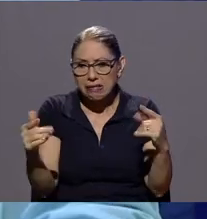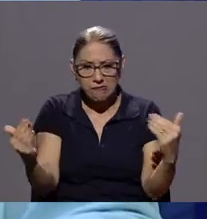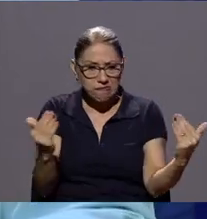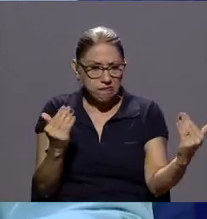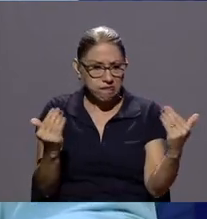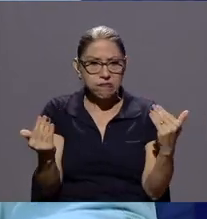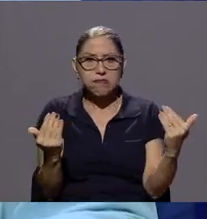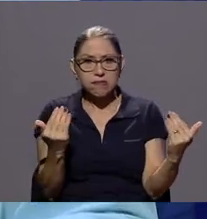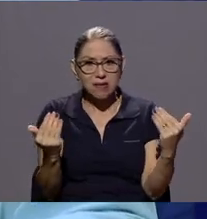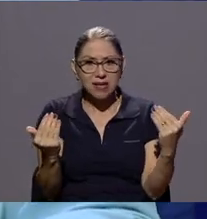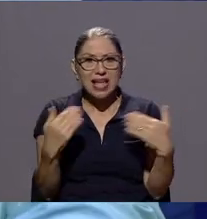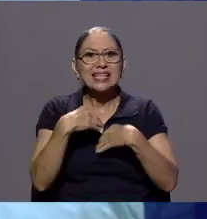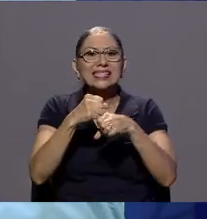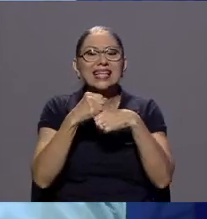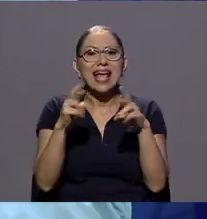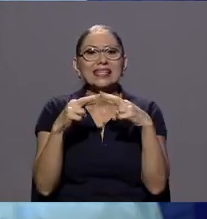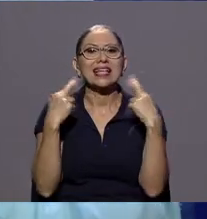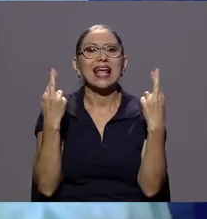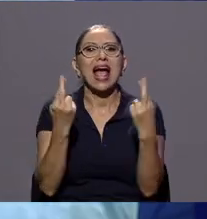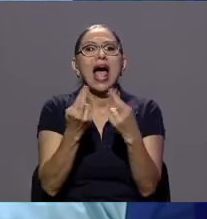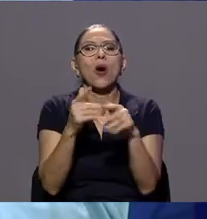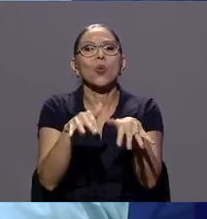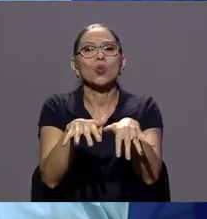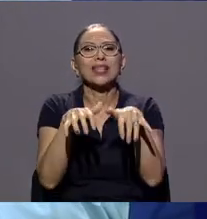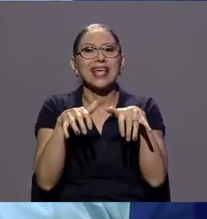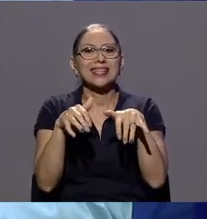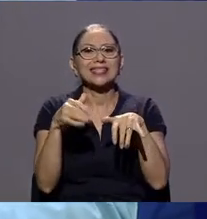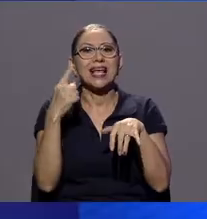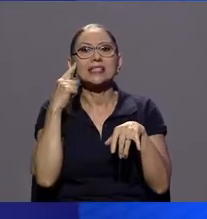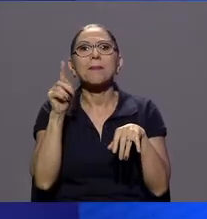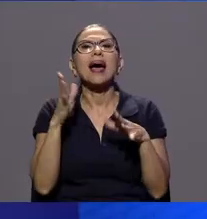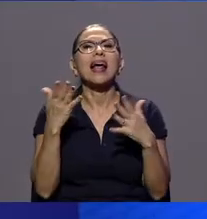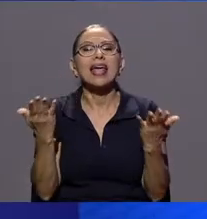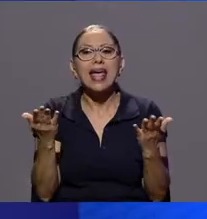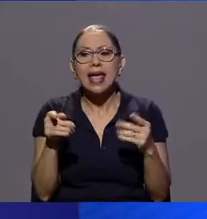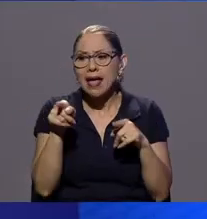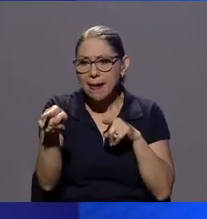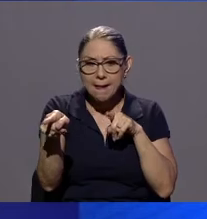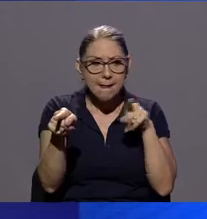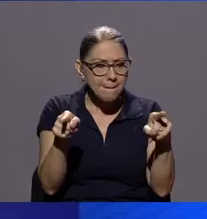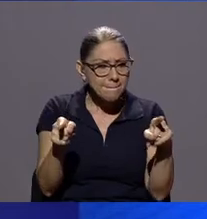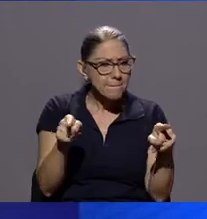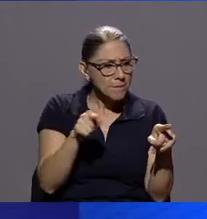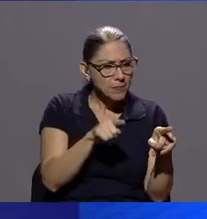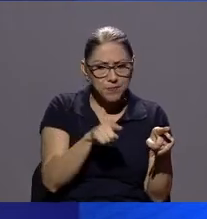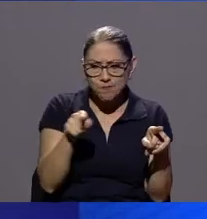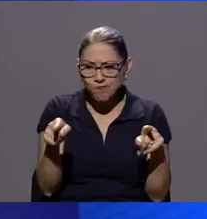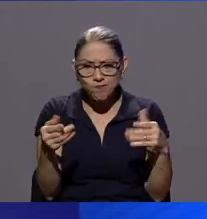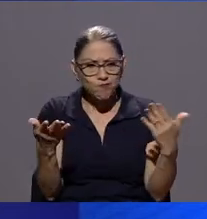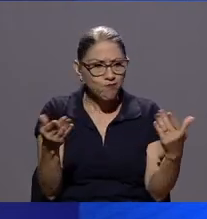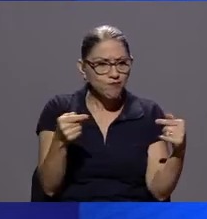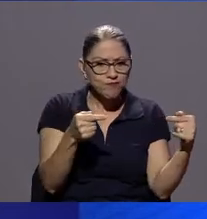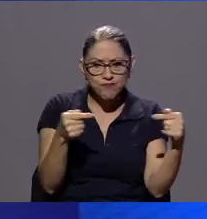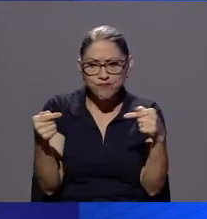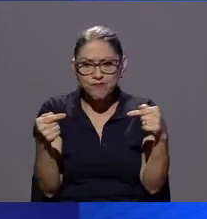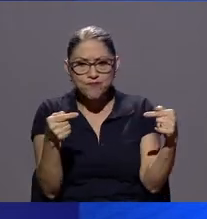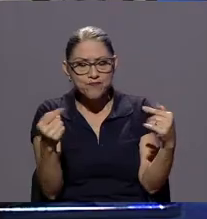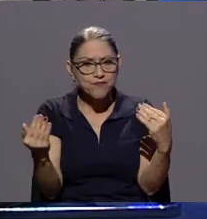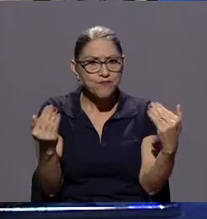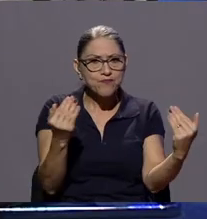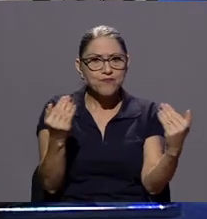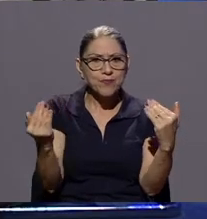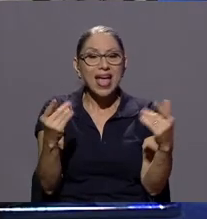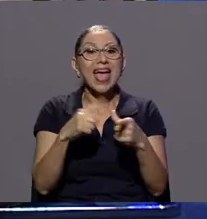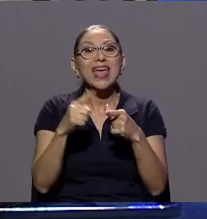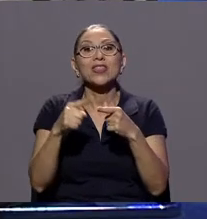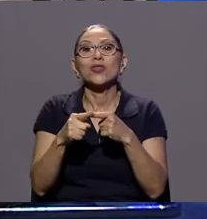para vamos a ver enfrentar ambos criterios y a partir de ahí entonces la Comisión Nacional del Consumidor como